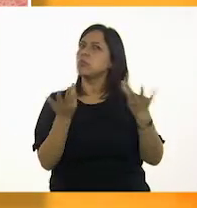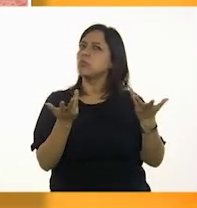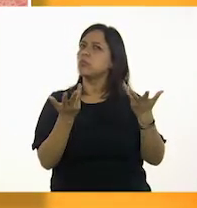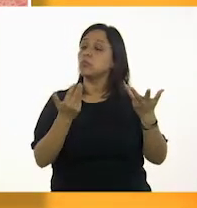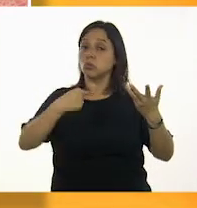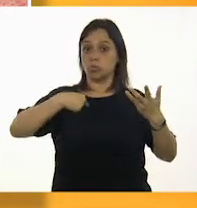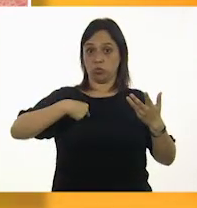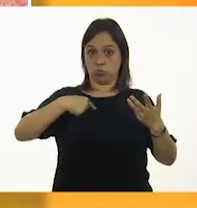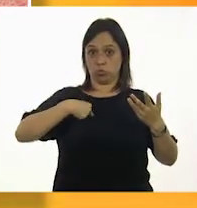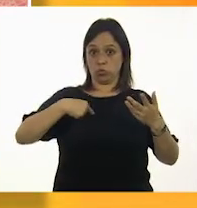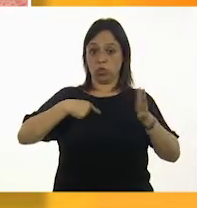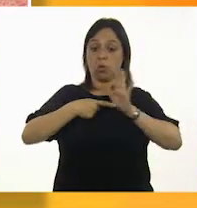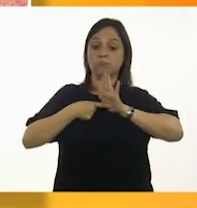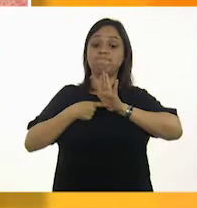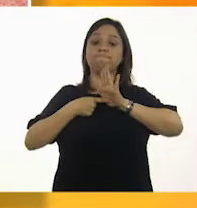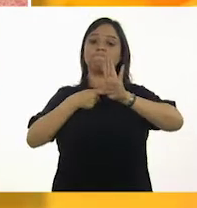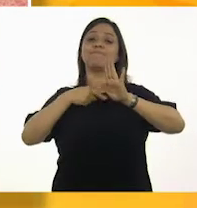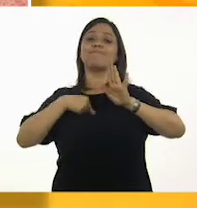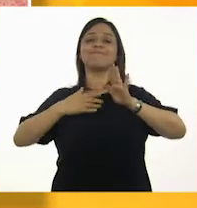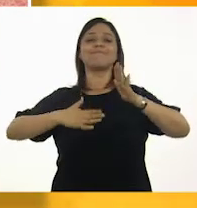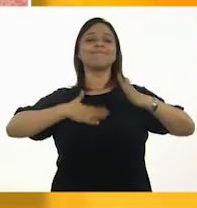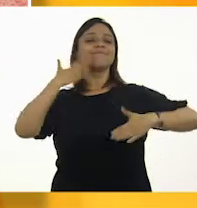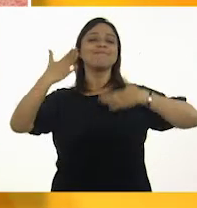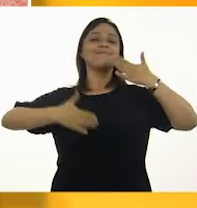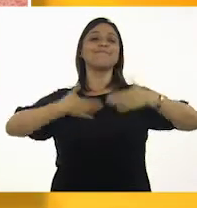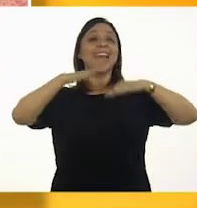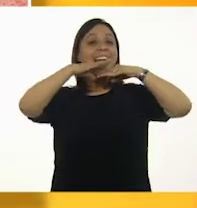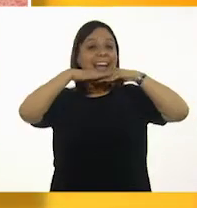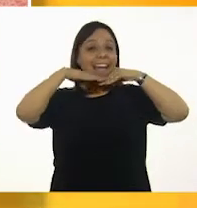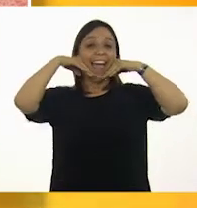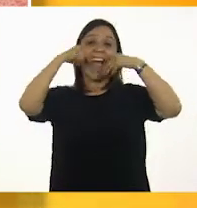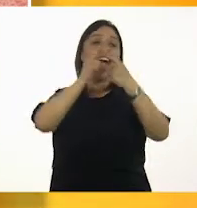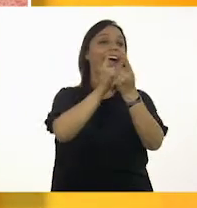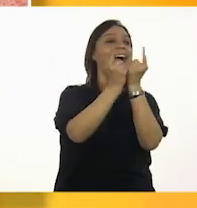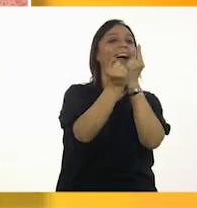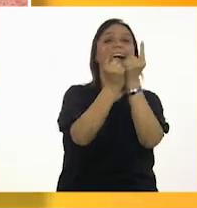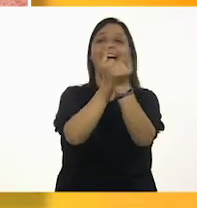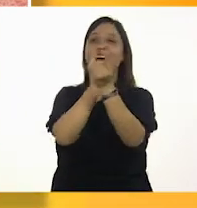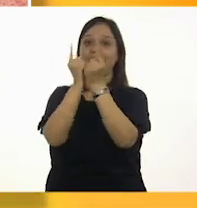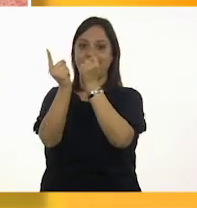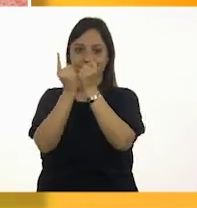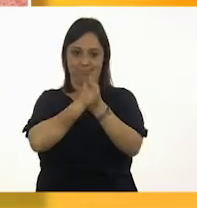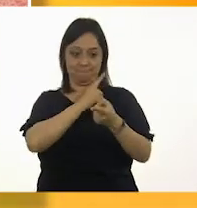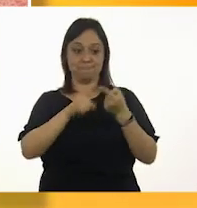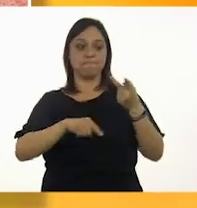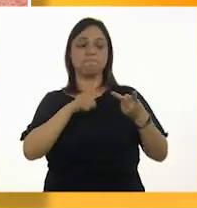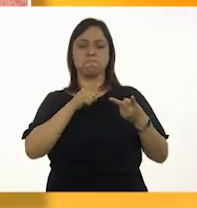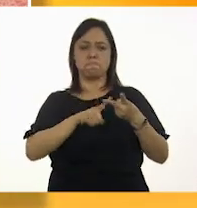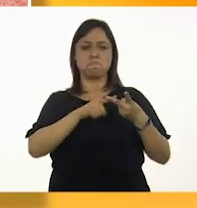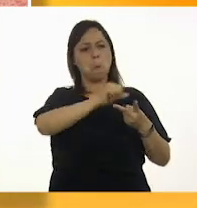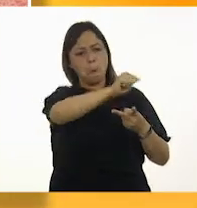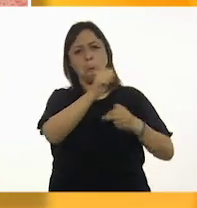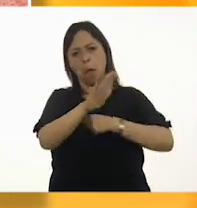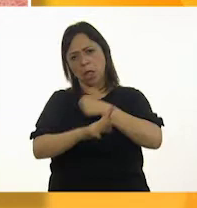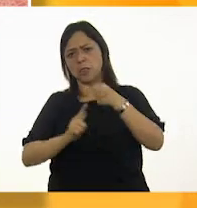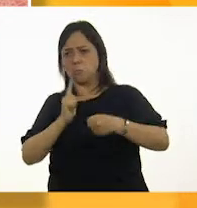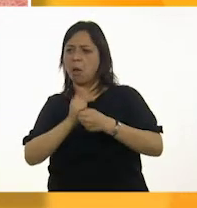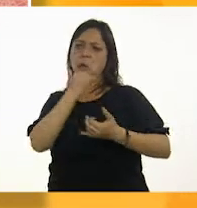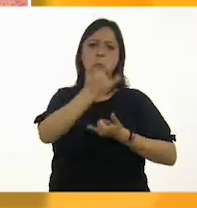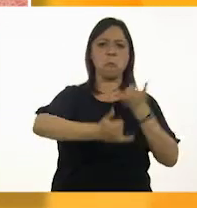Debo mostrarme alegre y sonreírle a quien me encuentre. Jugar con los demás animales.